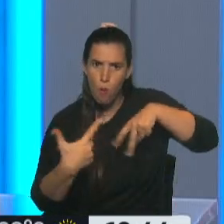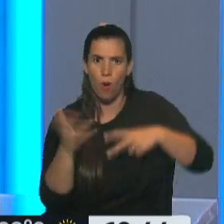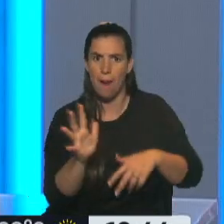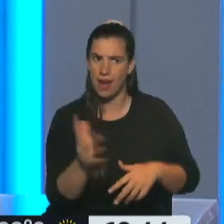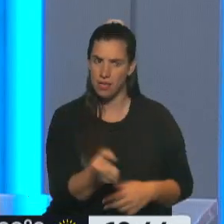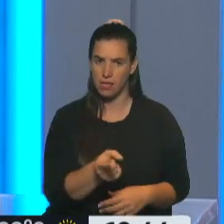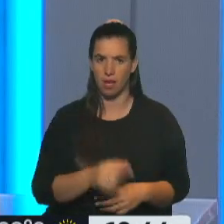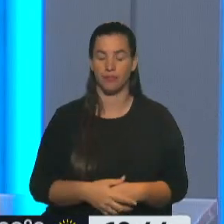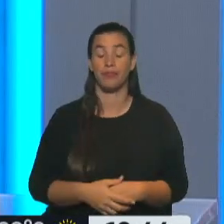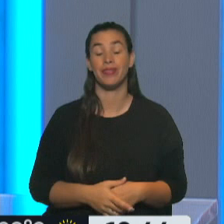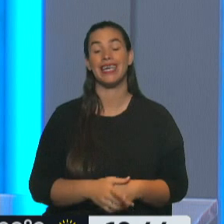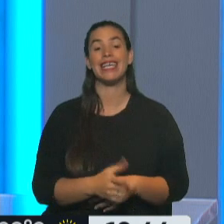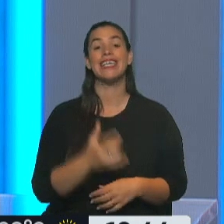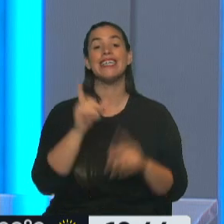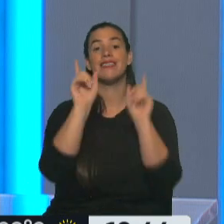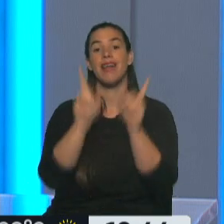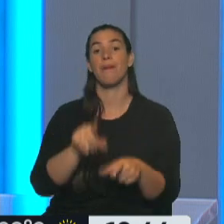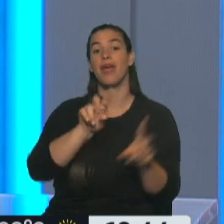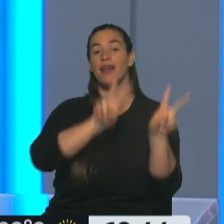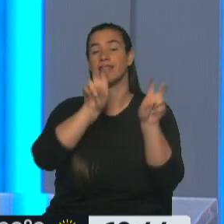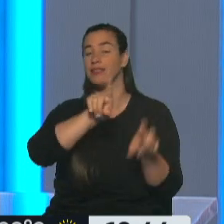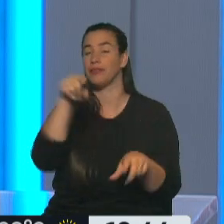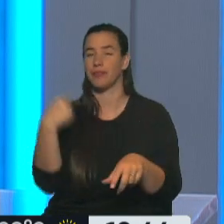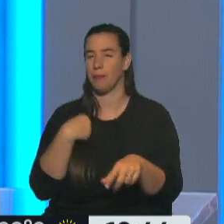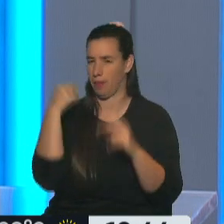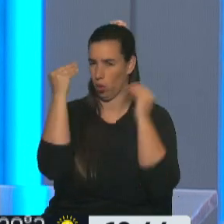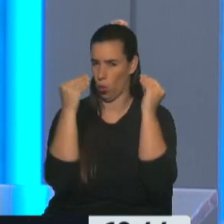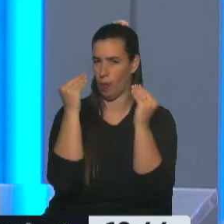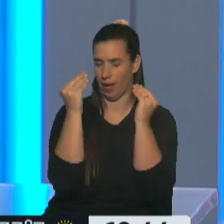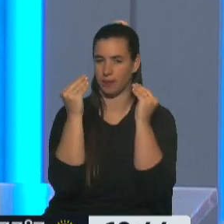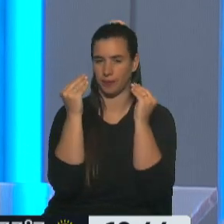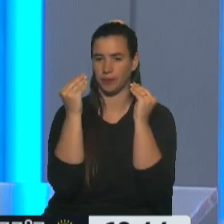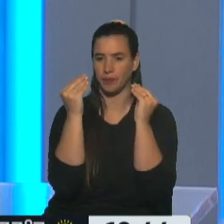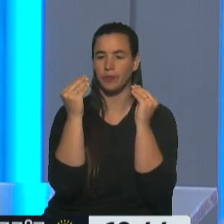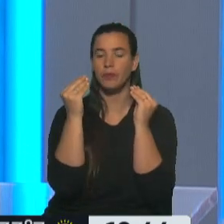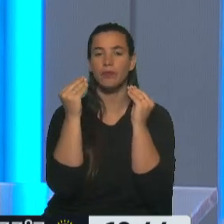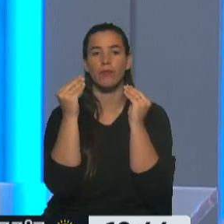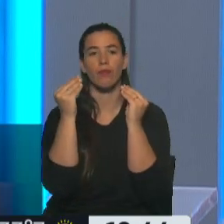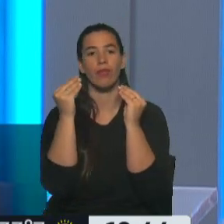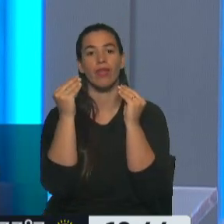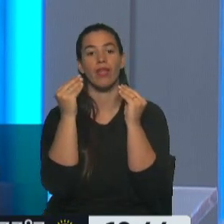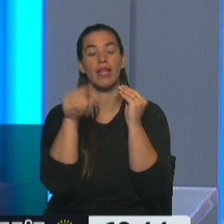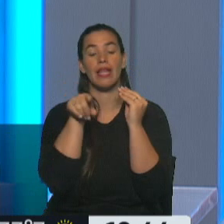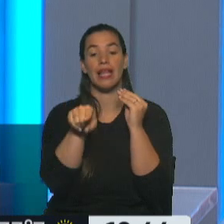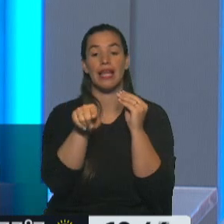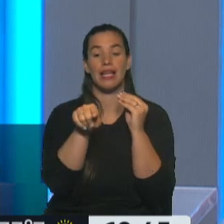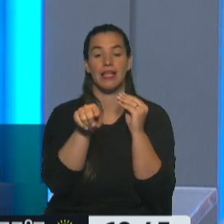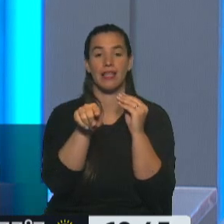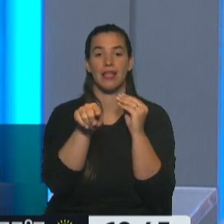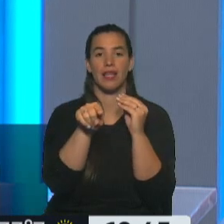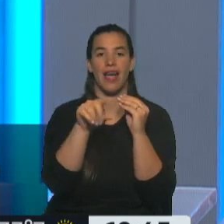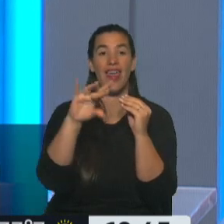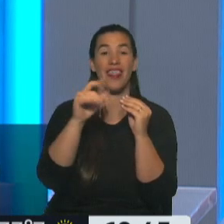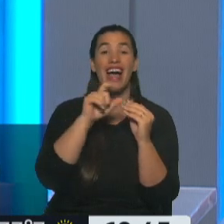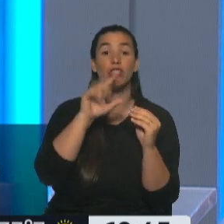preocupa mucho que es la utilización de bases de datos en conformidad para que sirvan